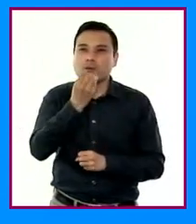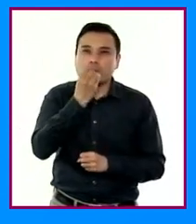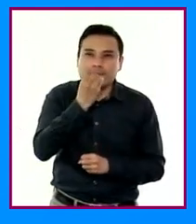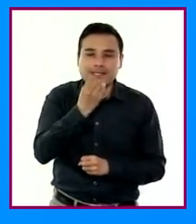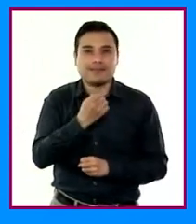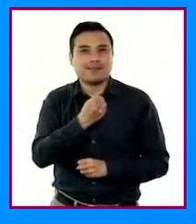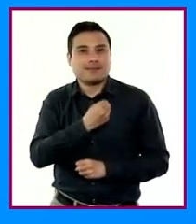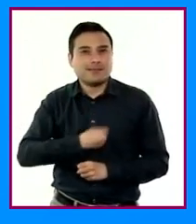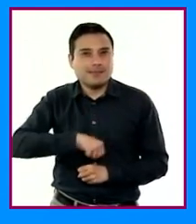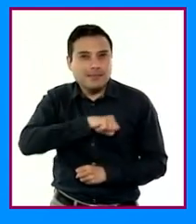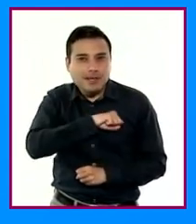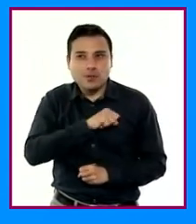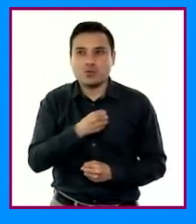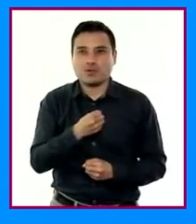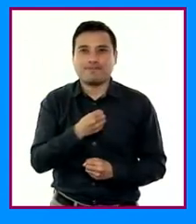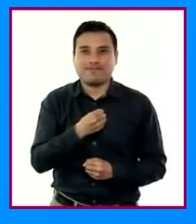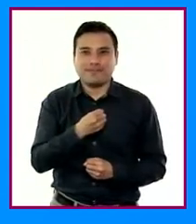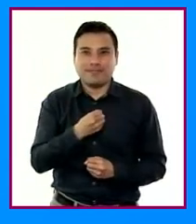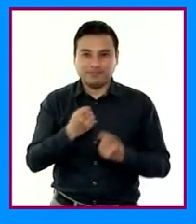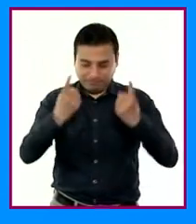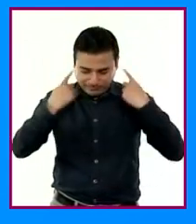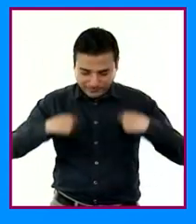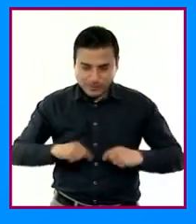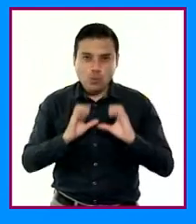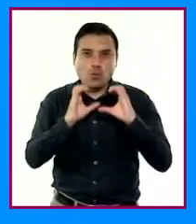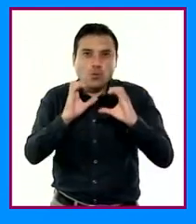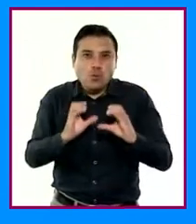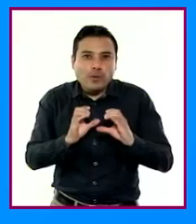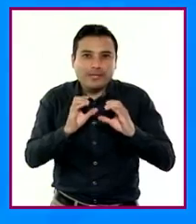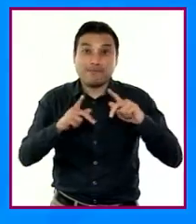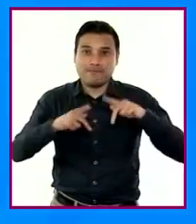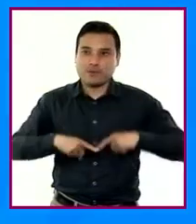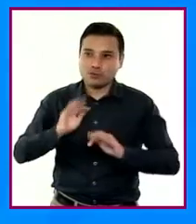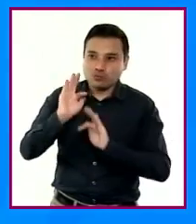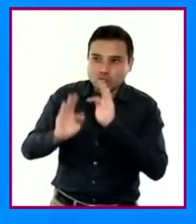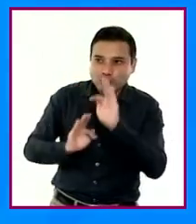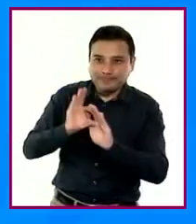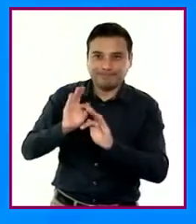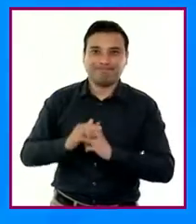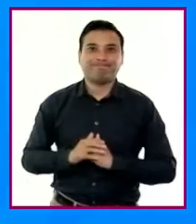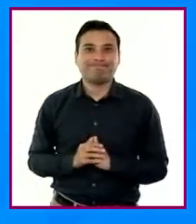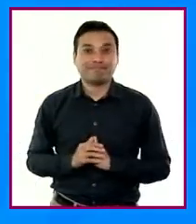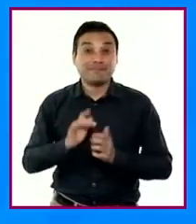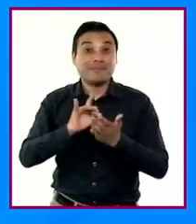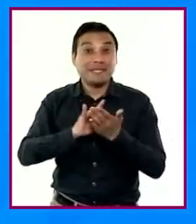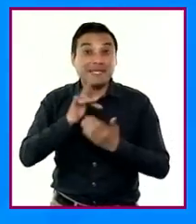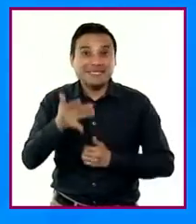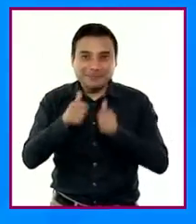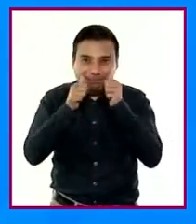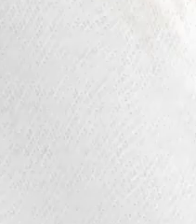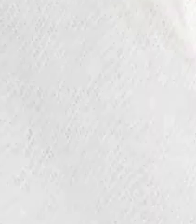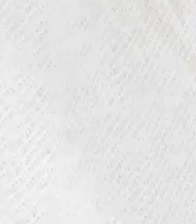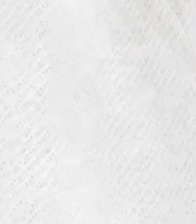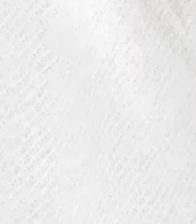salud, el cuidado de sí y de otras personas. Gracias por su atención.